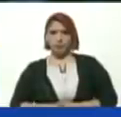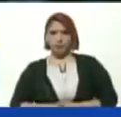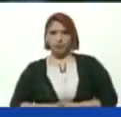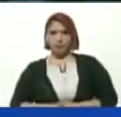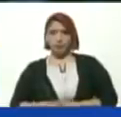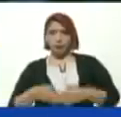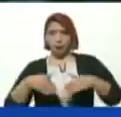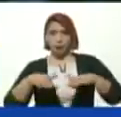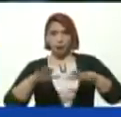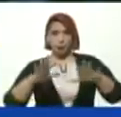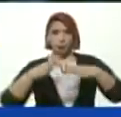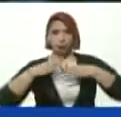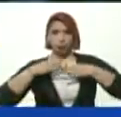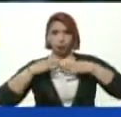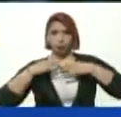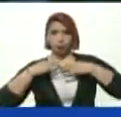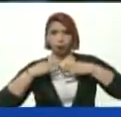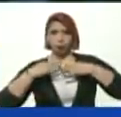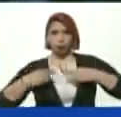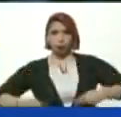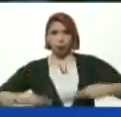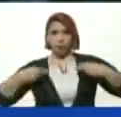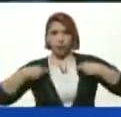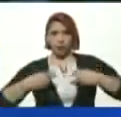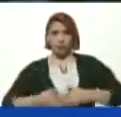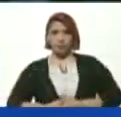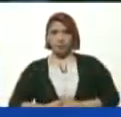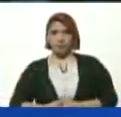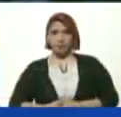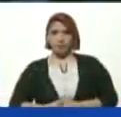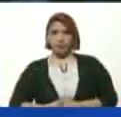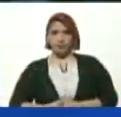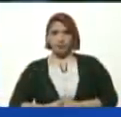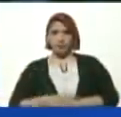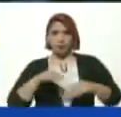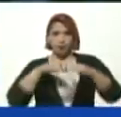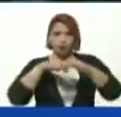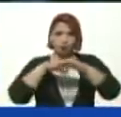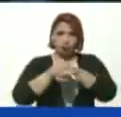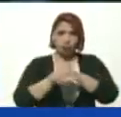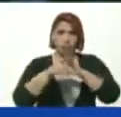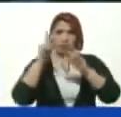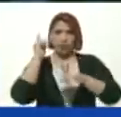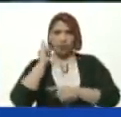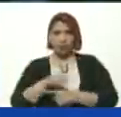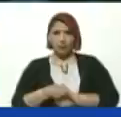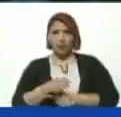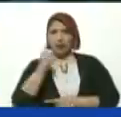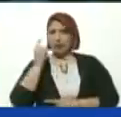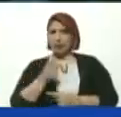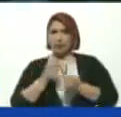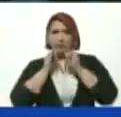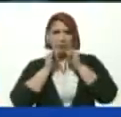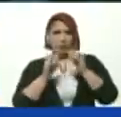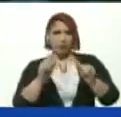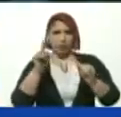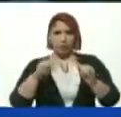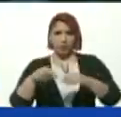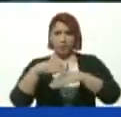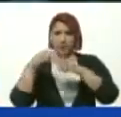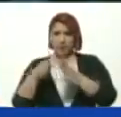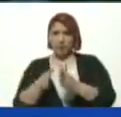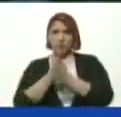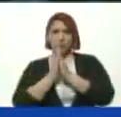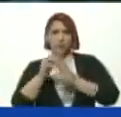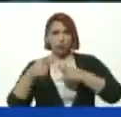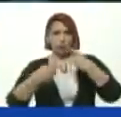Textil ¿No? El uniforme El calzado Todo eso Tienen que informarnos Muy bien Y el ITSE Todos